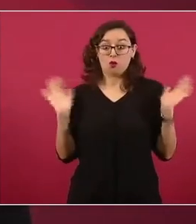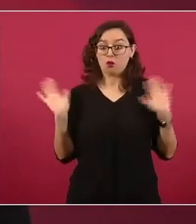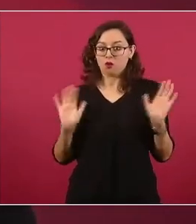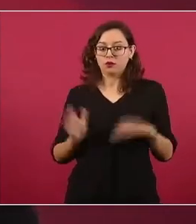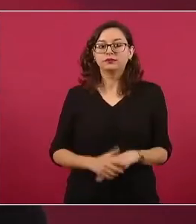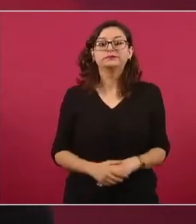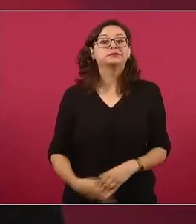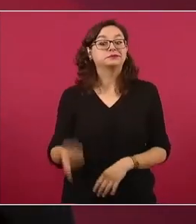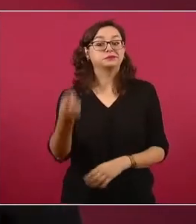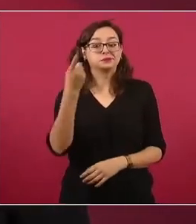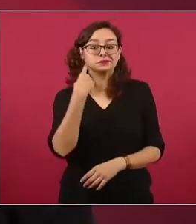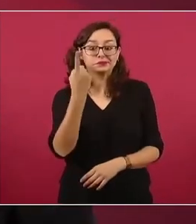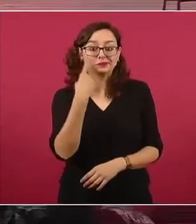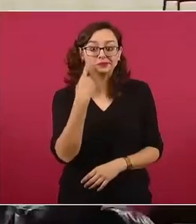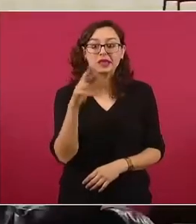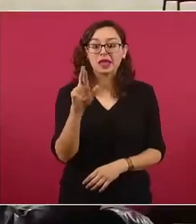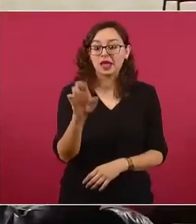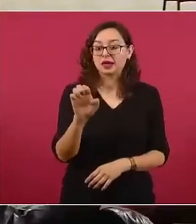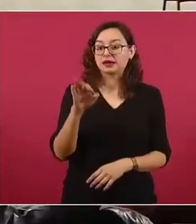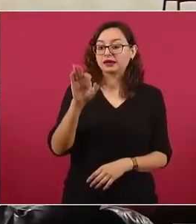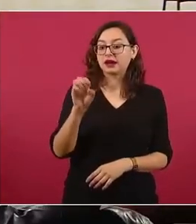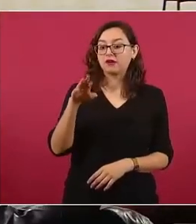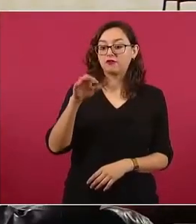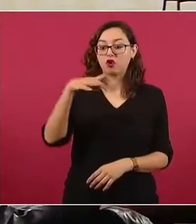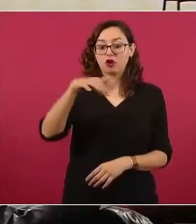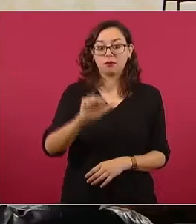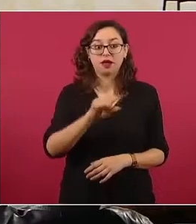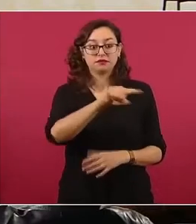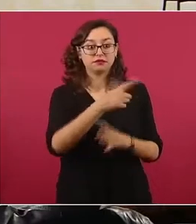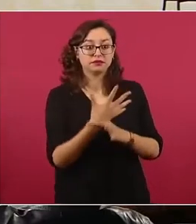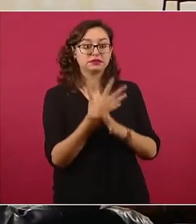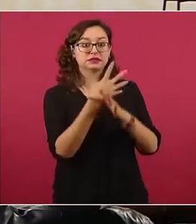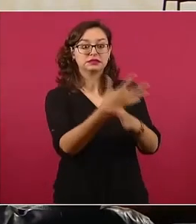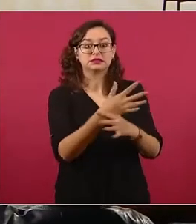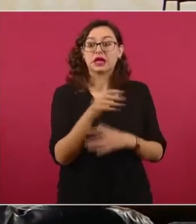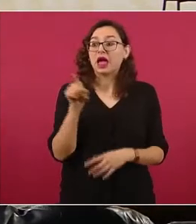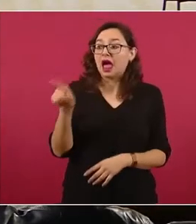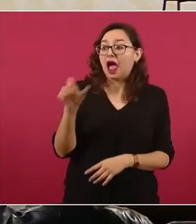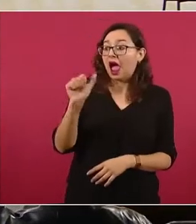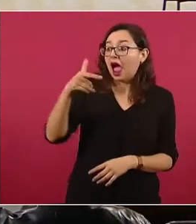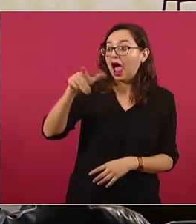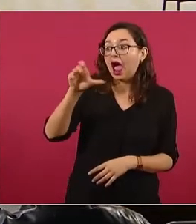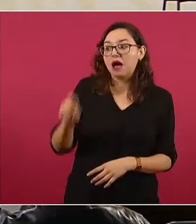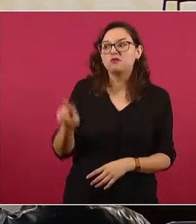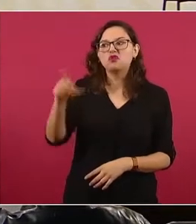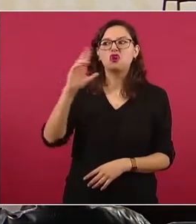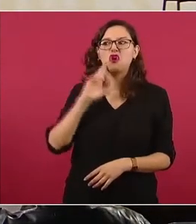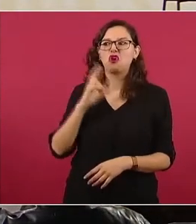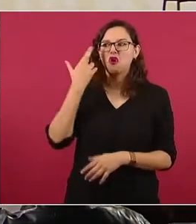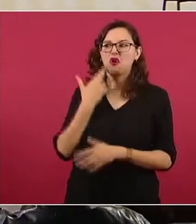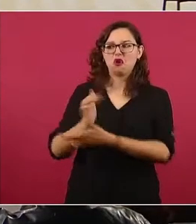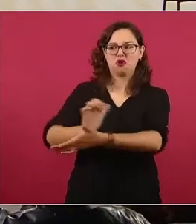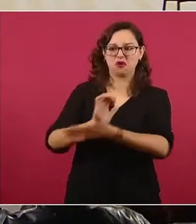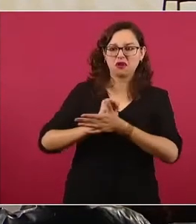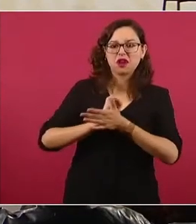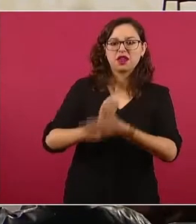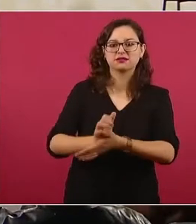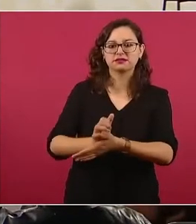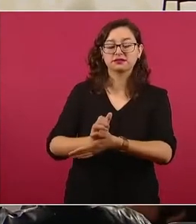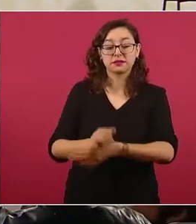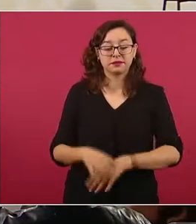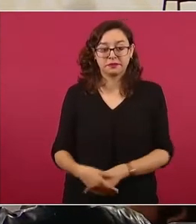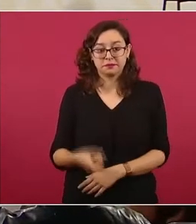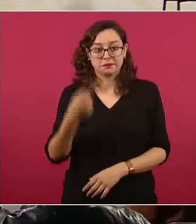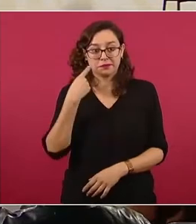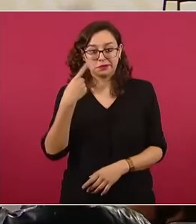acusándolo de asumir actitudes racistas, lo cual evidentemente es falso. Aquí vemos en la pantalla